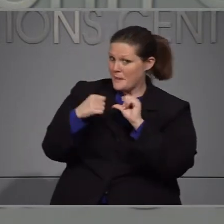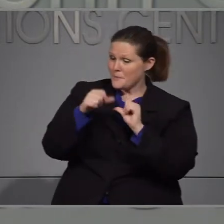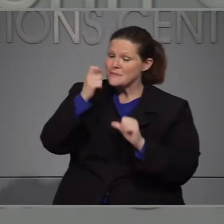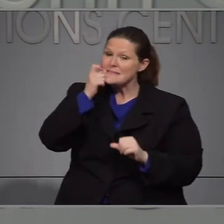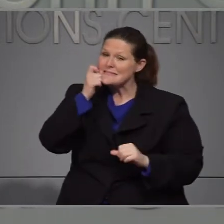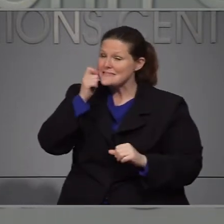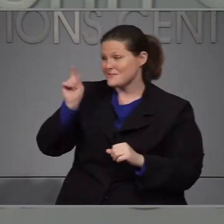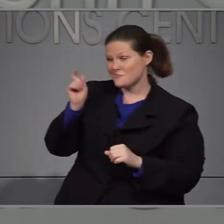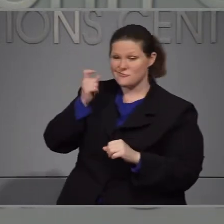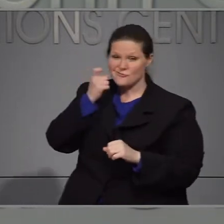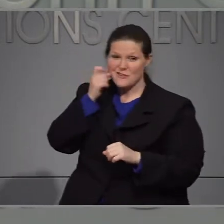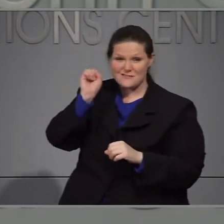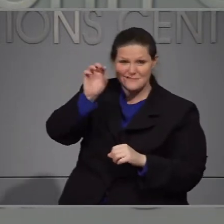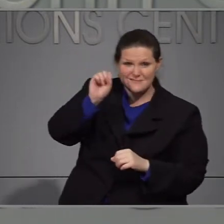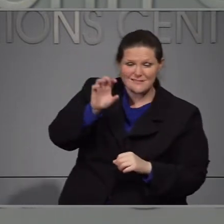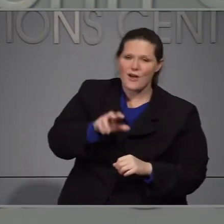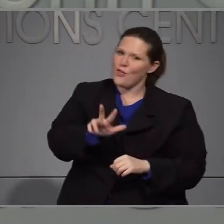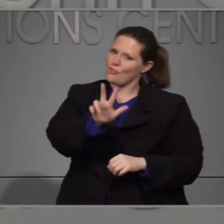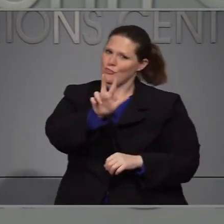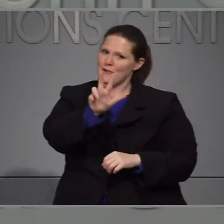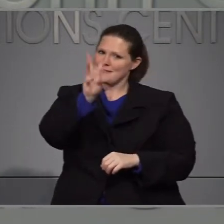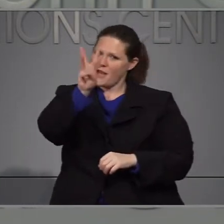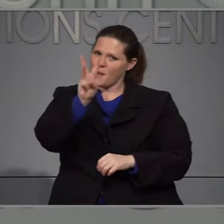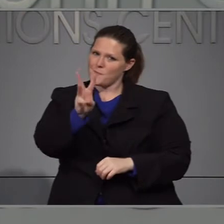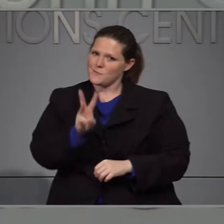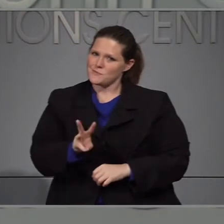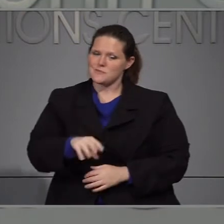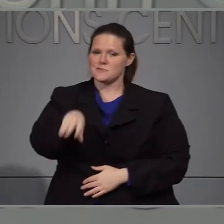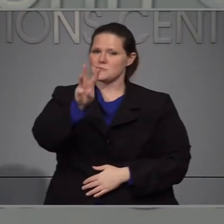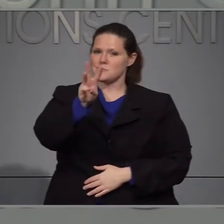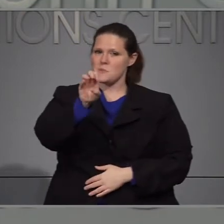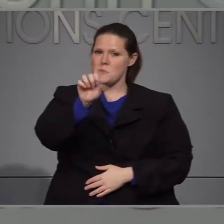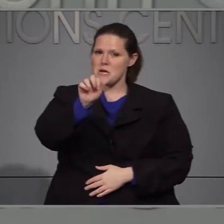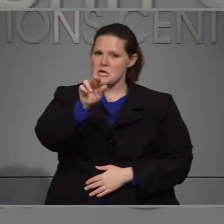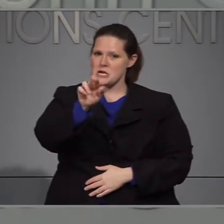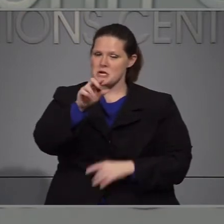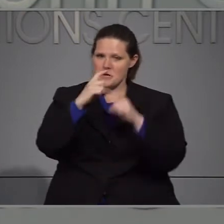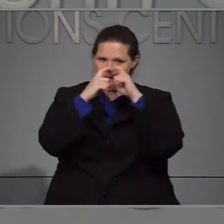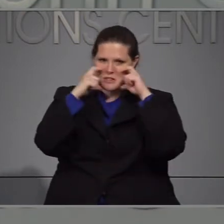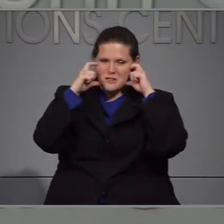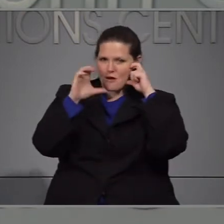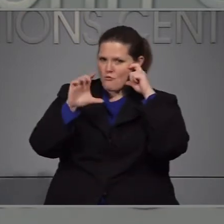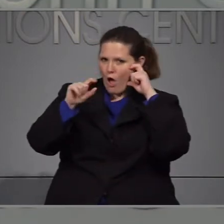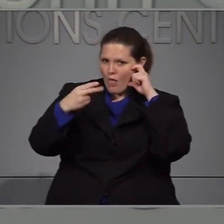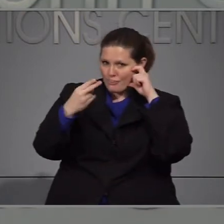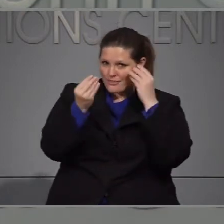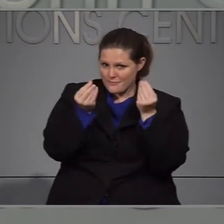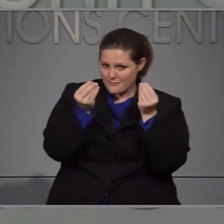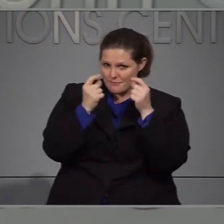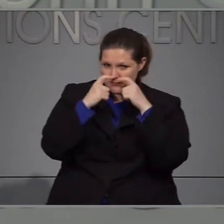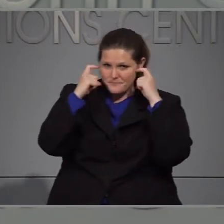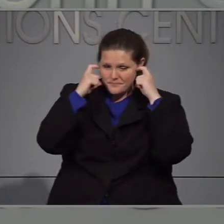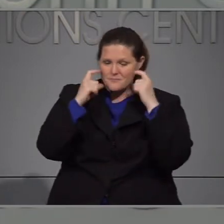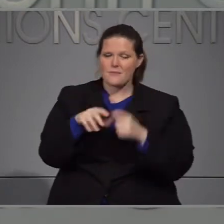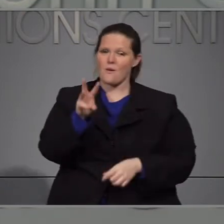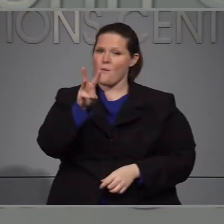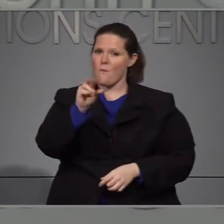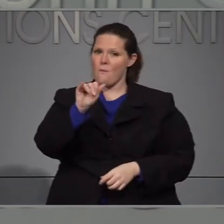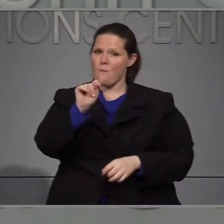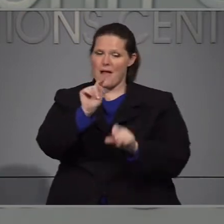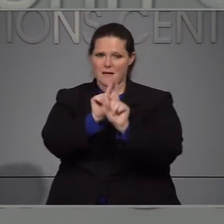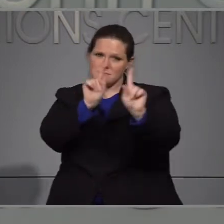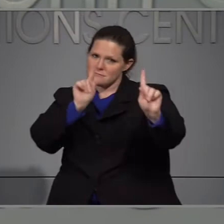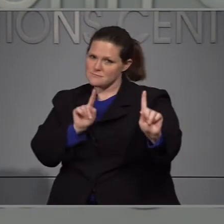recuerde observar las tres doble usen inglés lleve una mascarilla espere por lo menos seis pies de